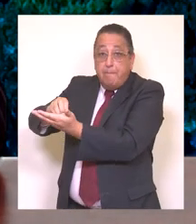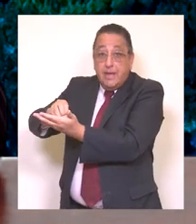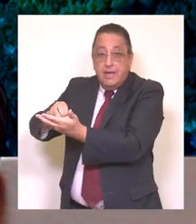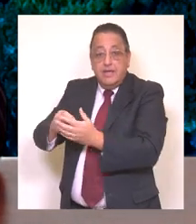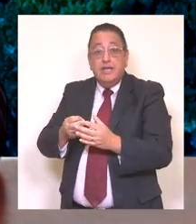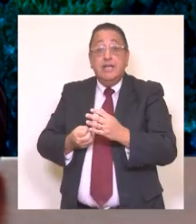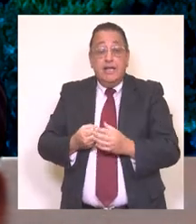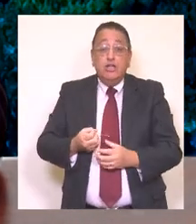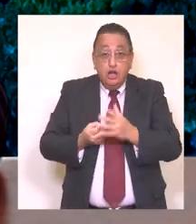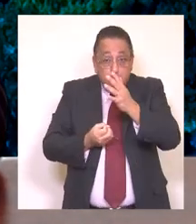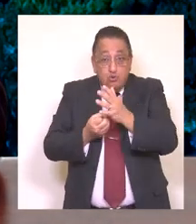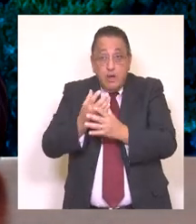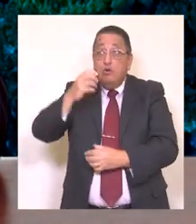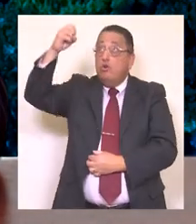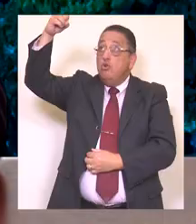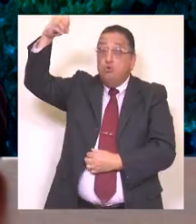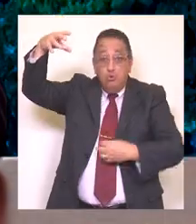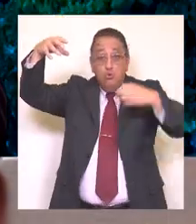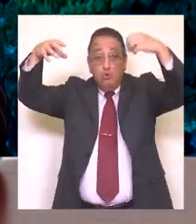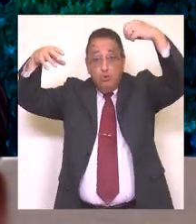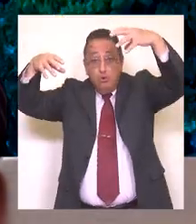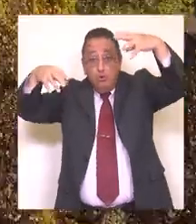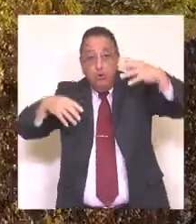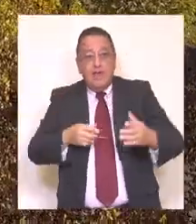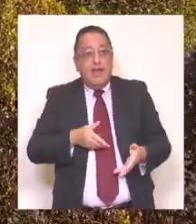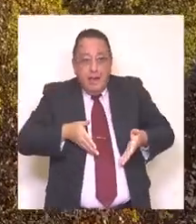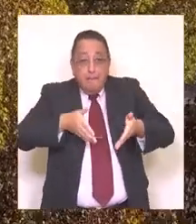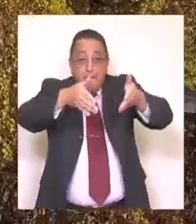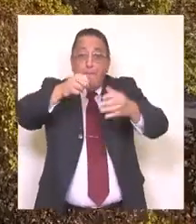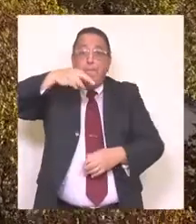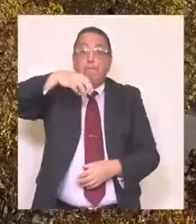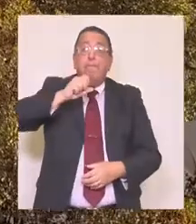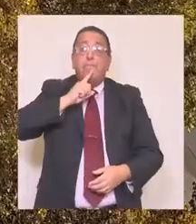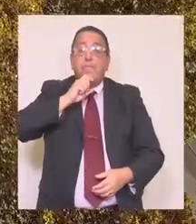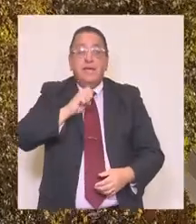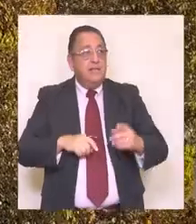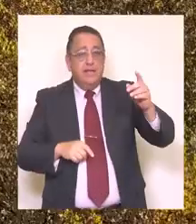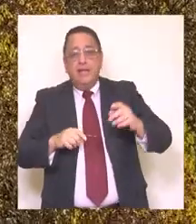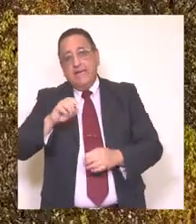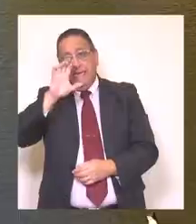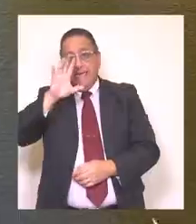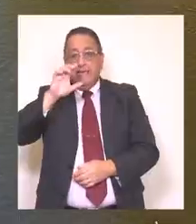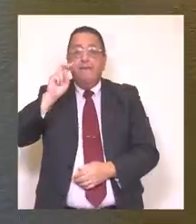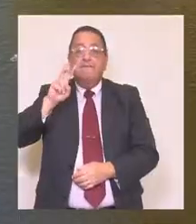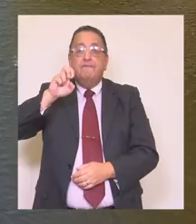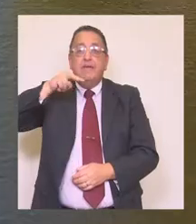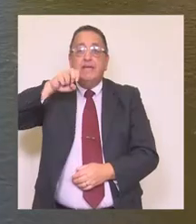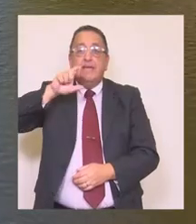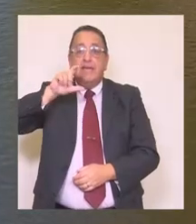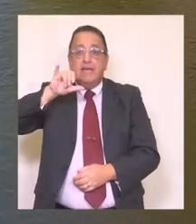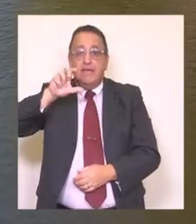implementación de mayor iluminación en el sector de Avenida de Mata y en el sector Parque Quinta